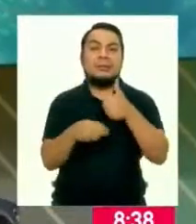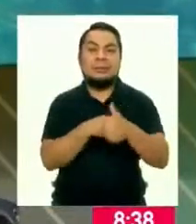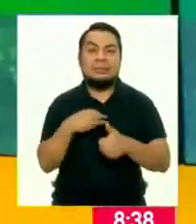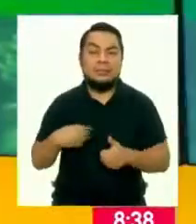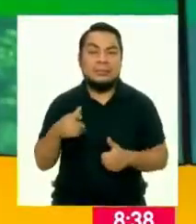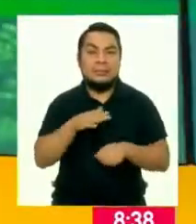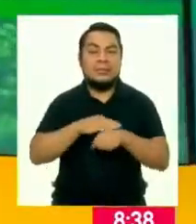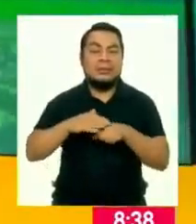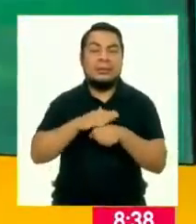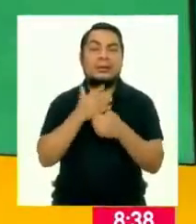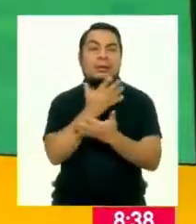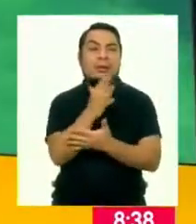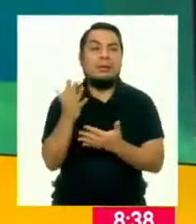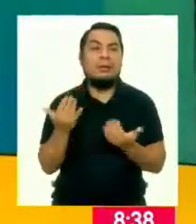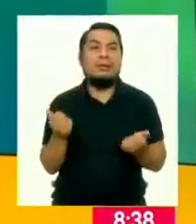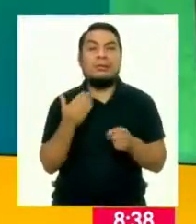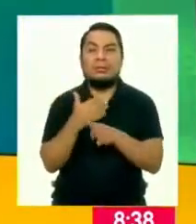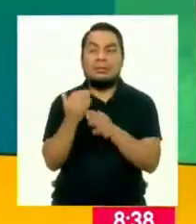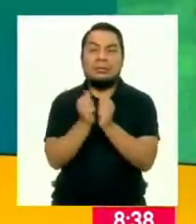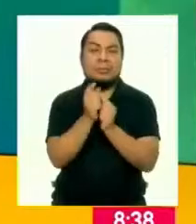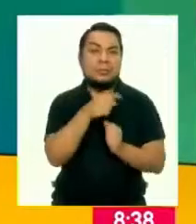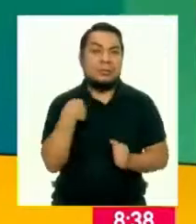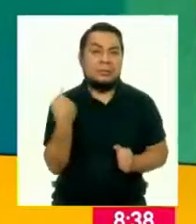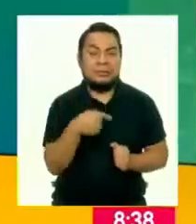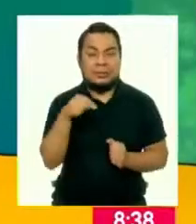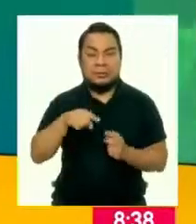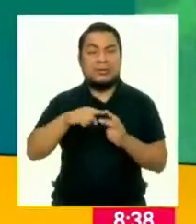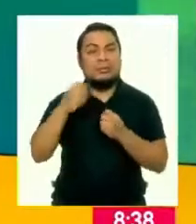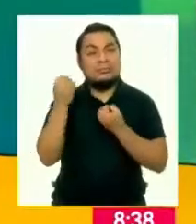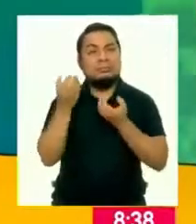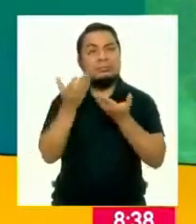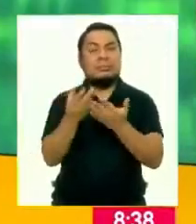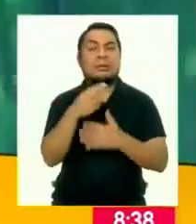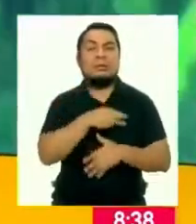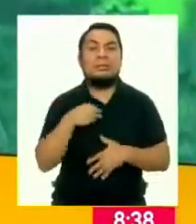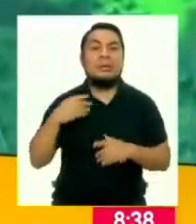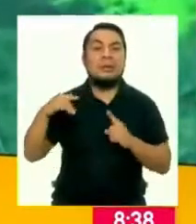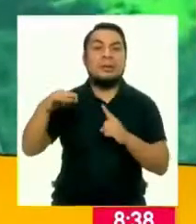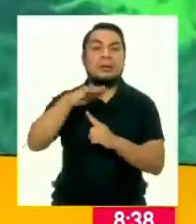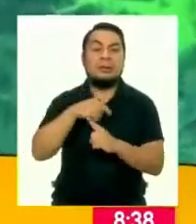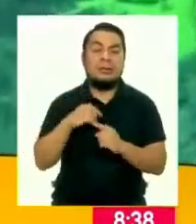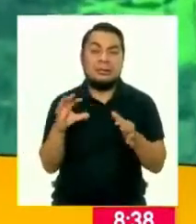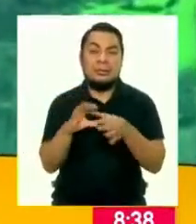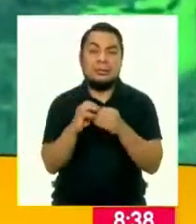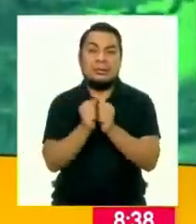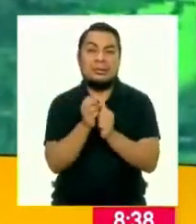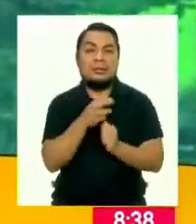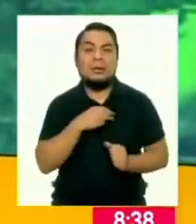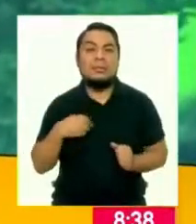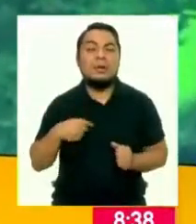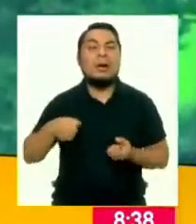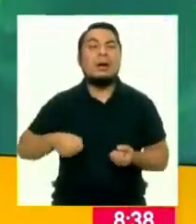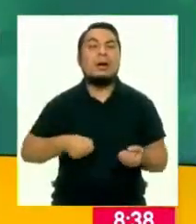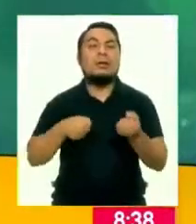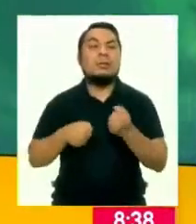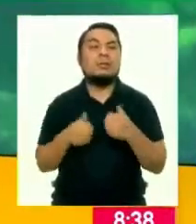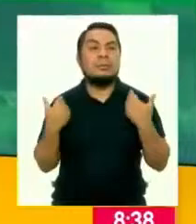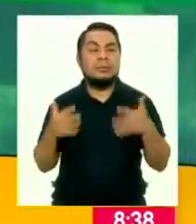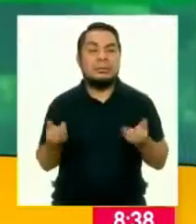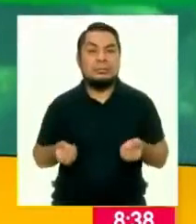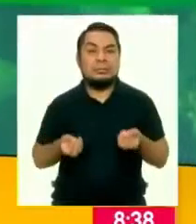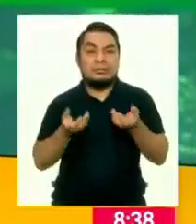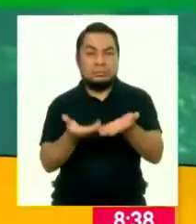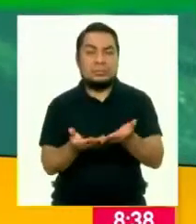Estratégico de Recursos Naturales, ha estado compartiendo con nosotros estas iniciativas que desde el Ministerio del Ambiente, de la mano con el Ministerio de Agricultura, se vienen